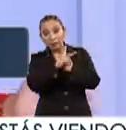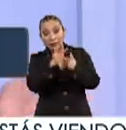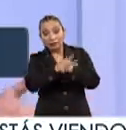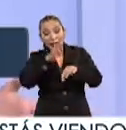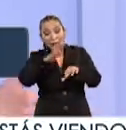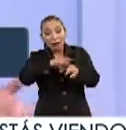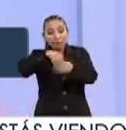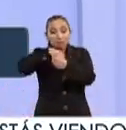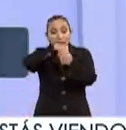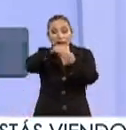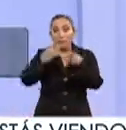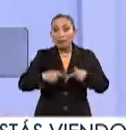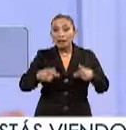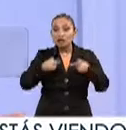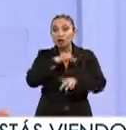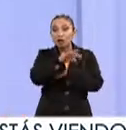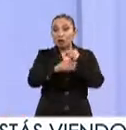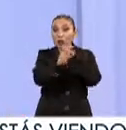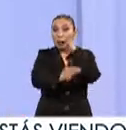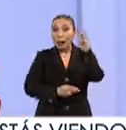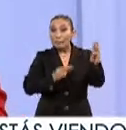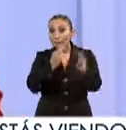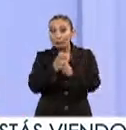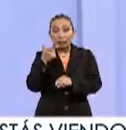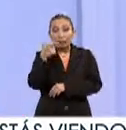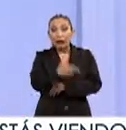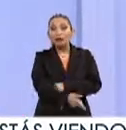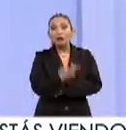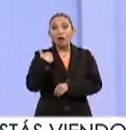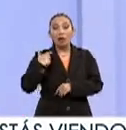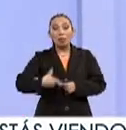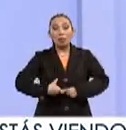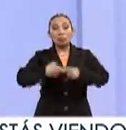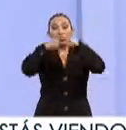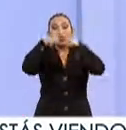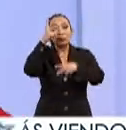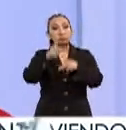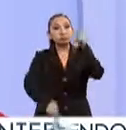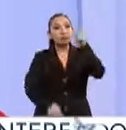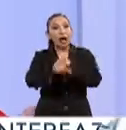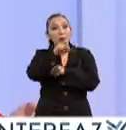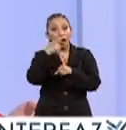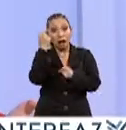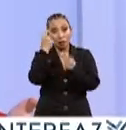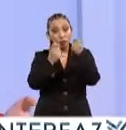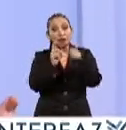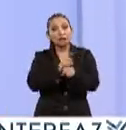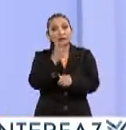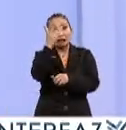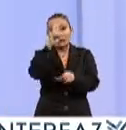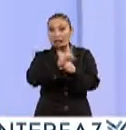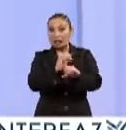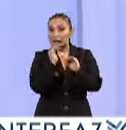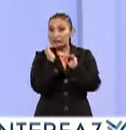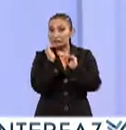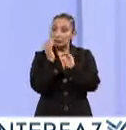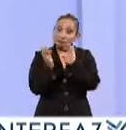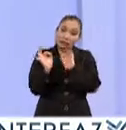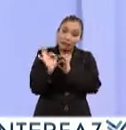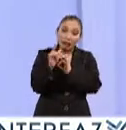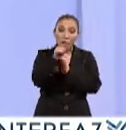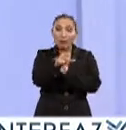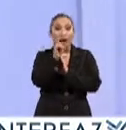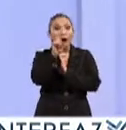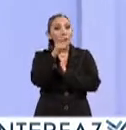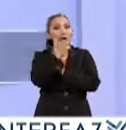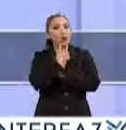las más densamente pobladas de todo el mundo. Se trata de un corte de agua de varios días, por lo menos tres días, que dejará sin el vital